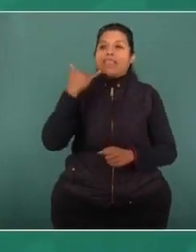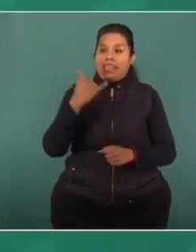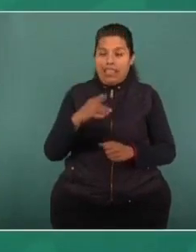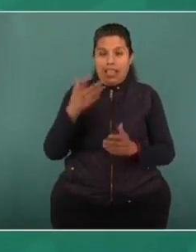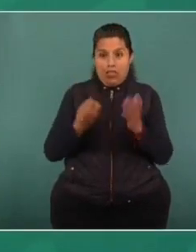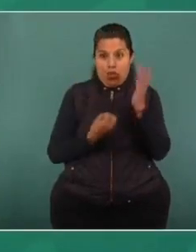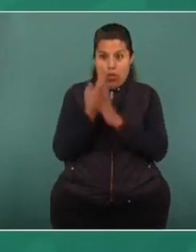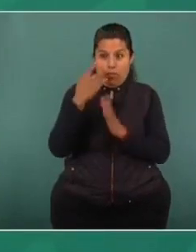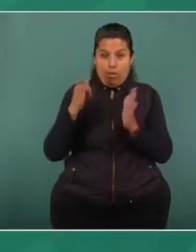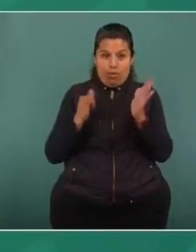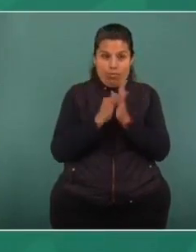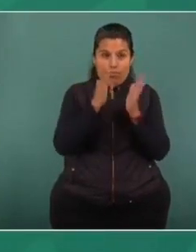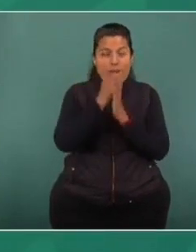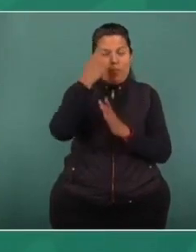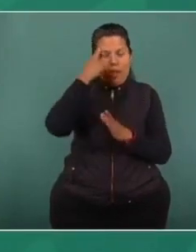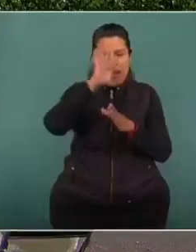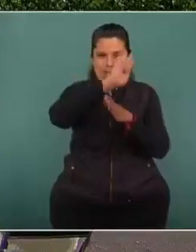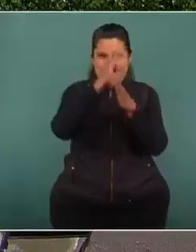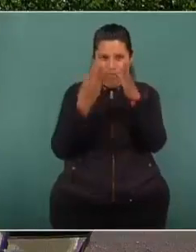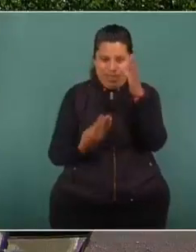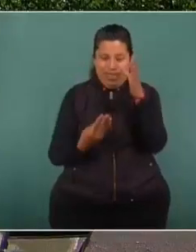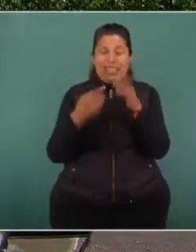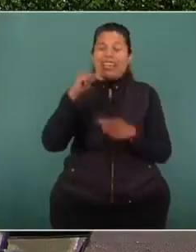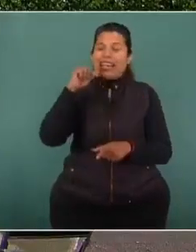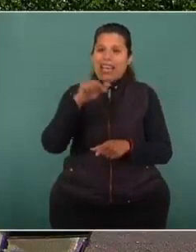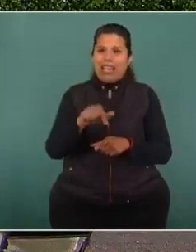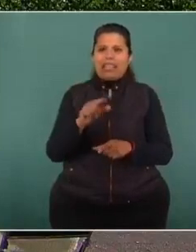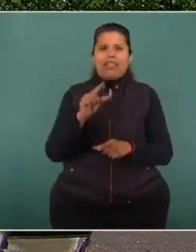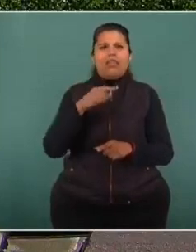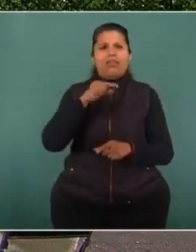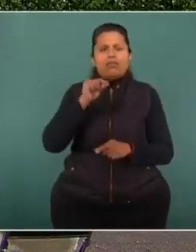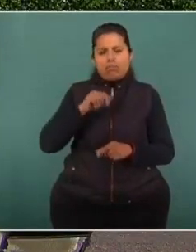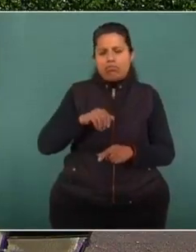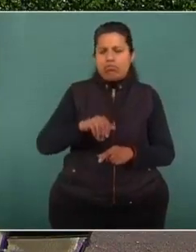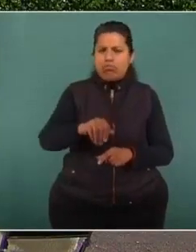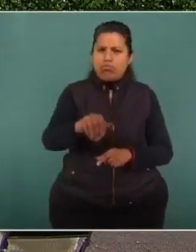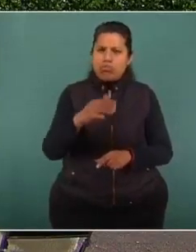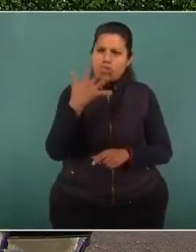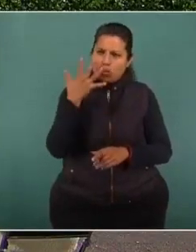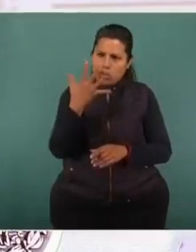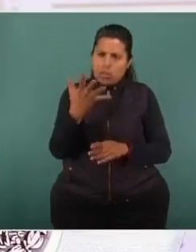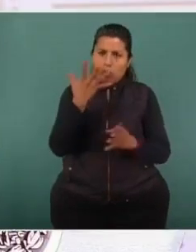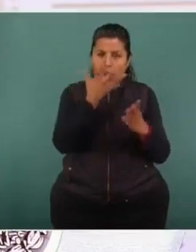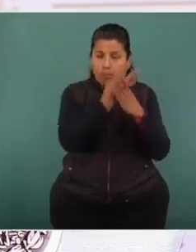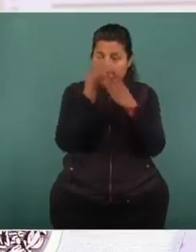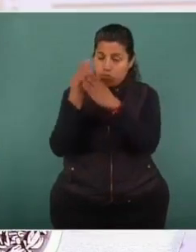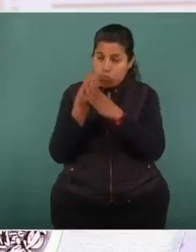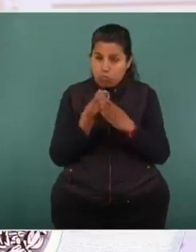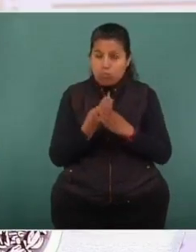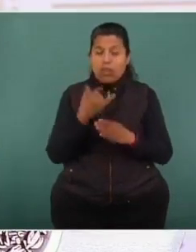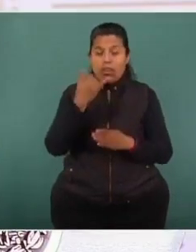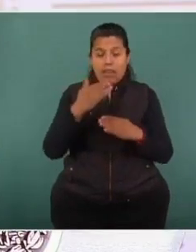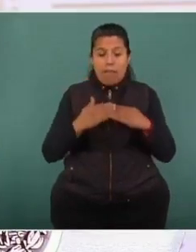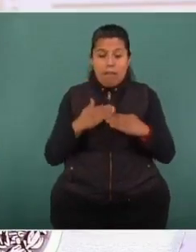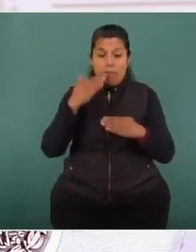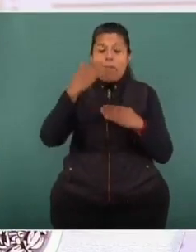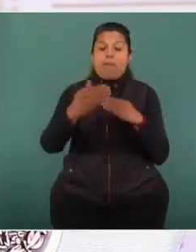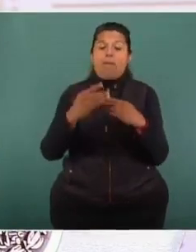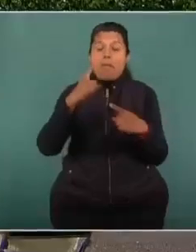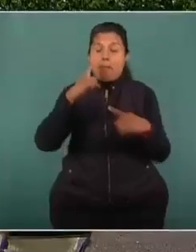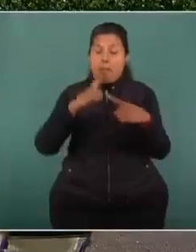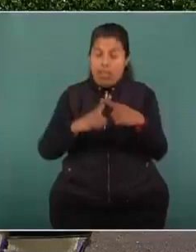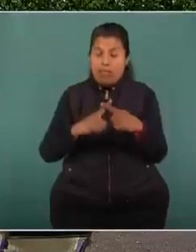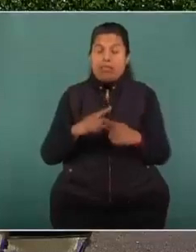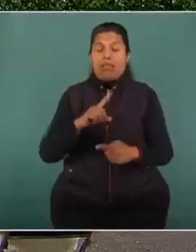del Banco de Bienestar, este año se van a concluir cinco y el siguiente uno más. La que